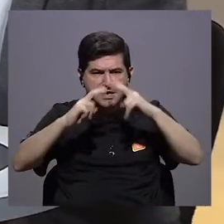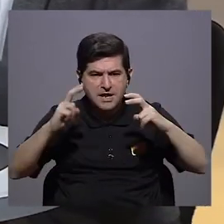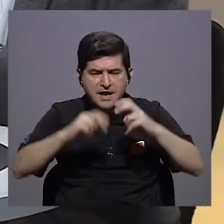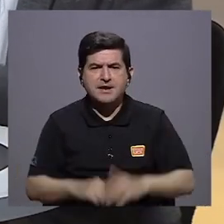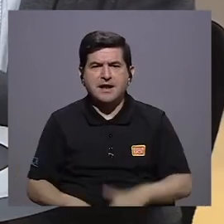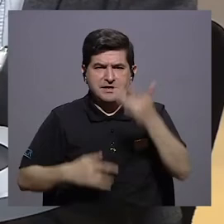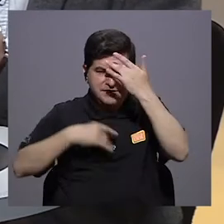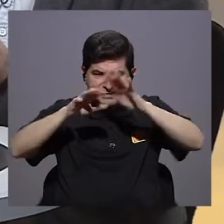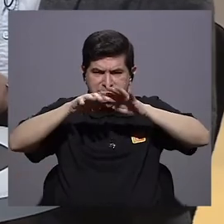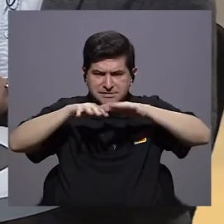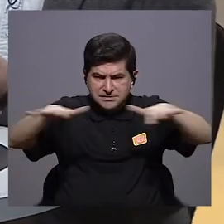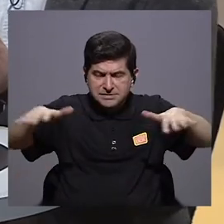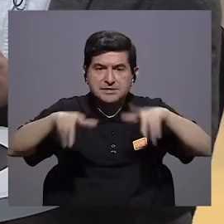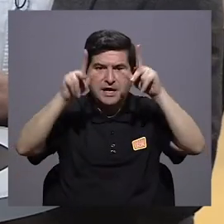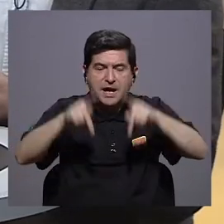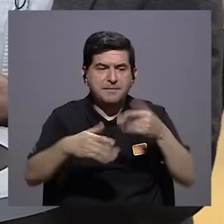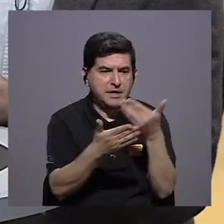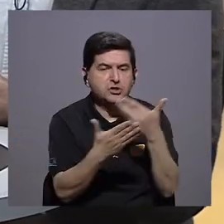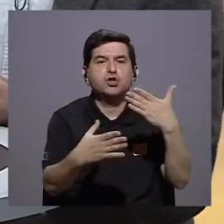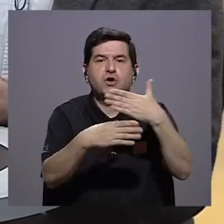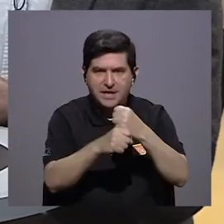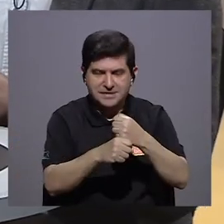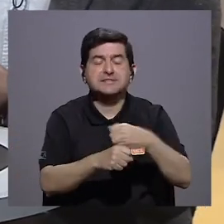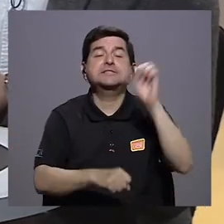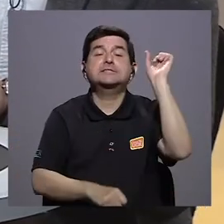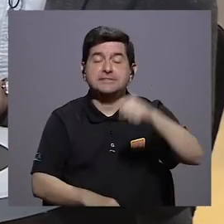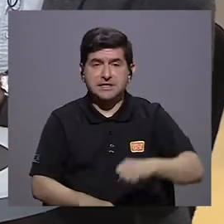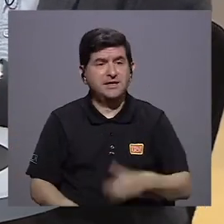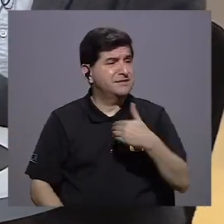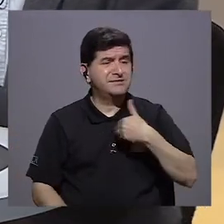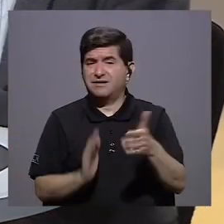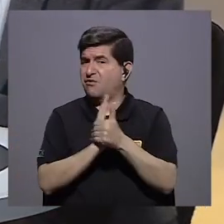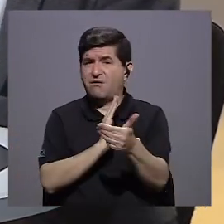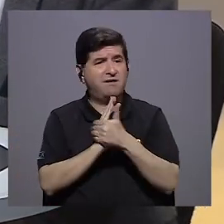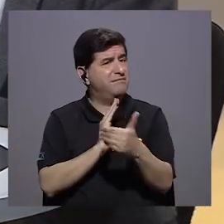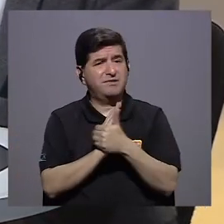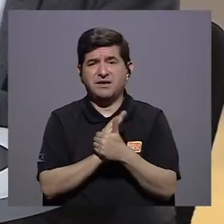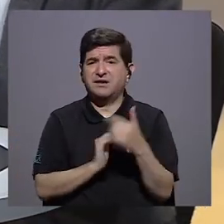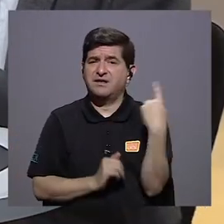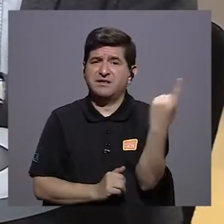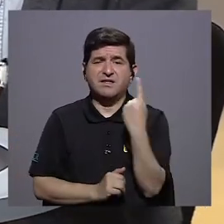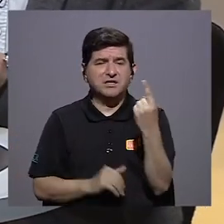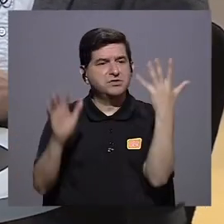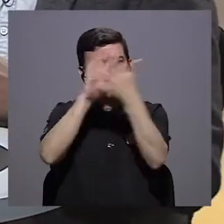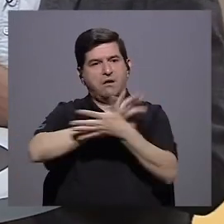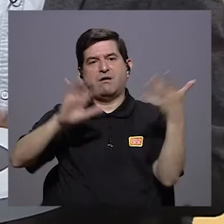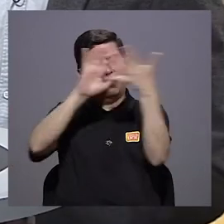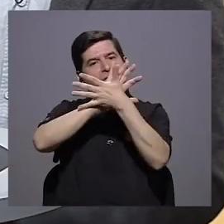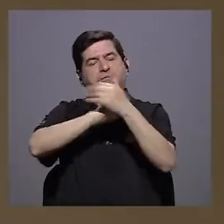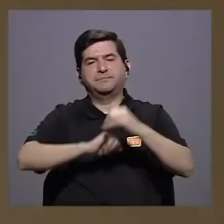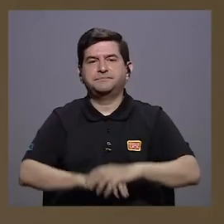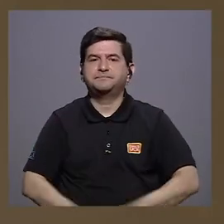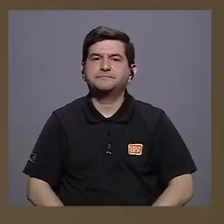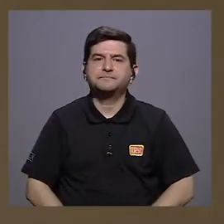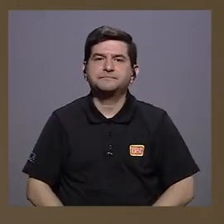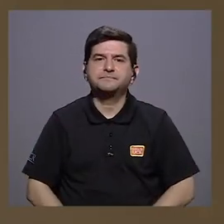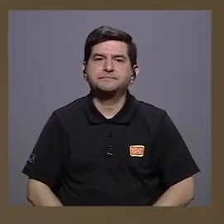epidemiológico a las personas a las cuales está haciéndole las pruebas, entonces sí, si no tiene esa capacidad, solo viene a enredar malas cosas.